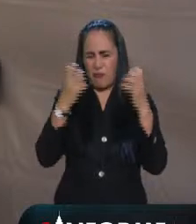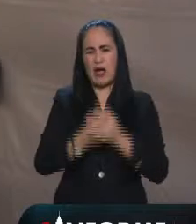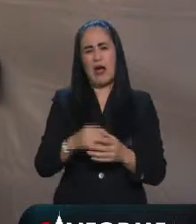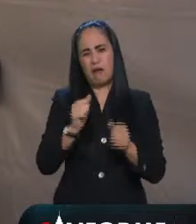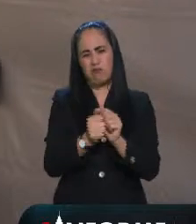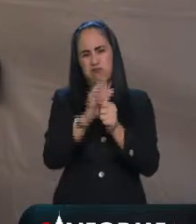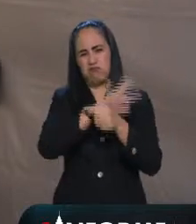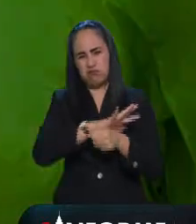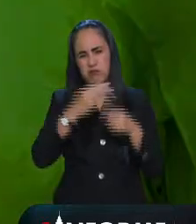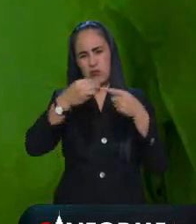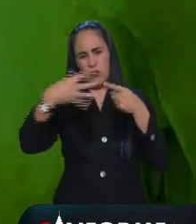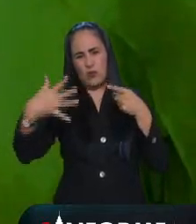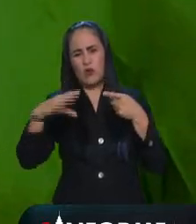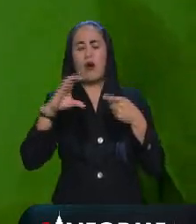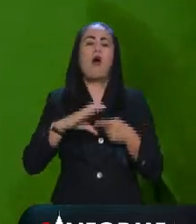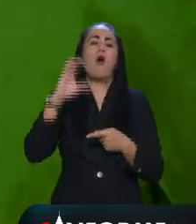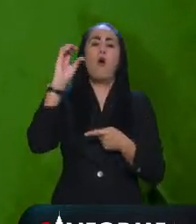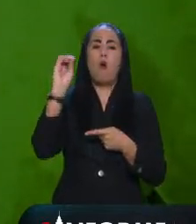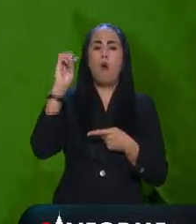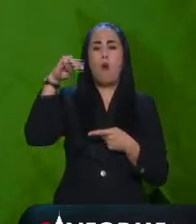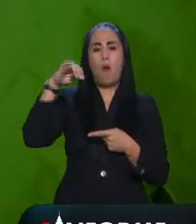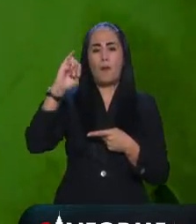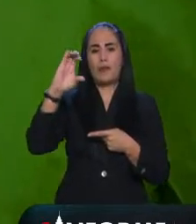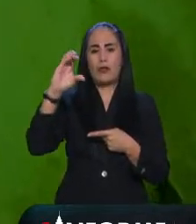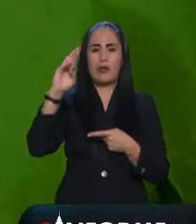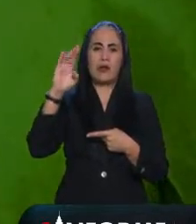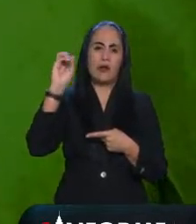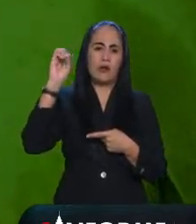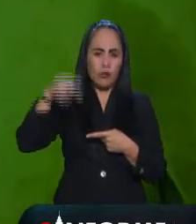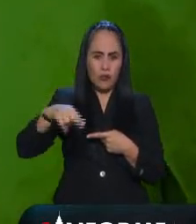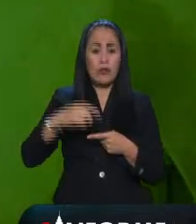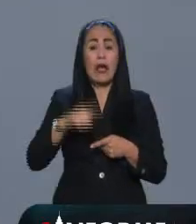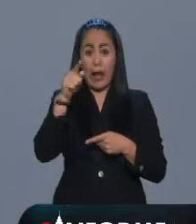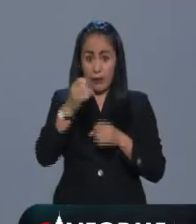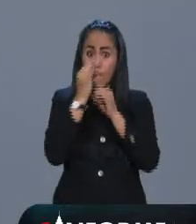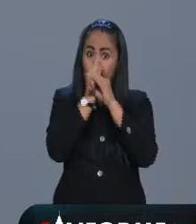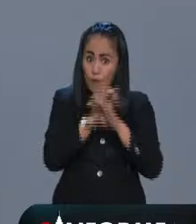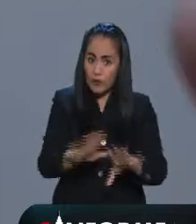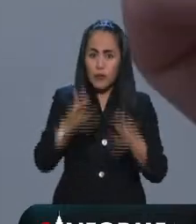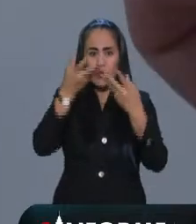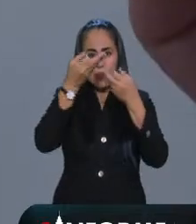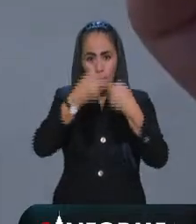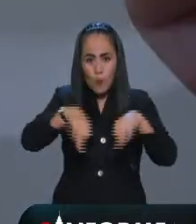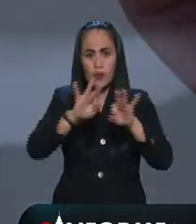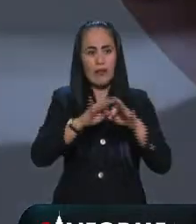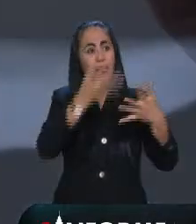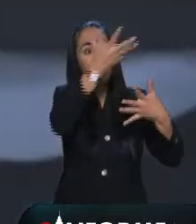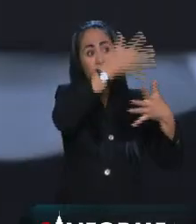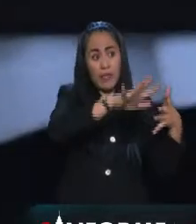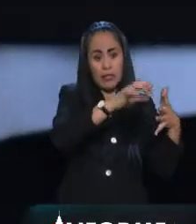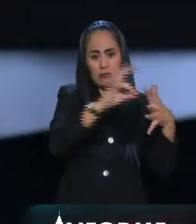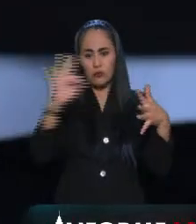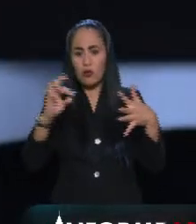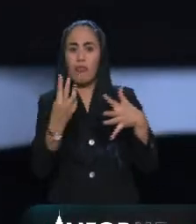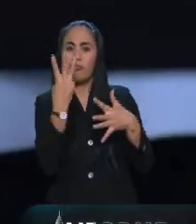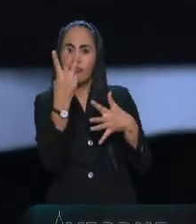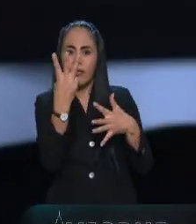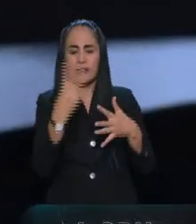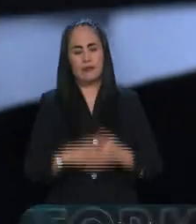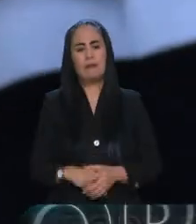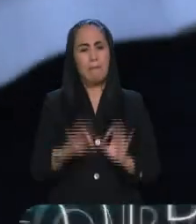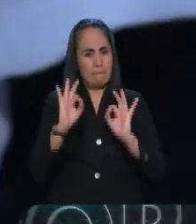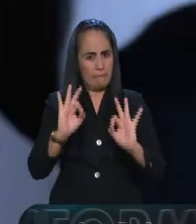señaló que de 10 publicaciones científicas sobre Omicron, solo en 3 se ha encontrado información importante. Estos hallazgos apuntan a un posible